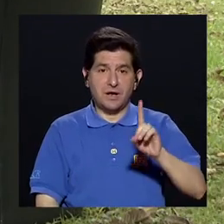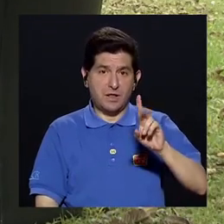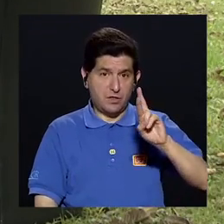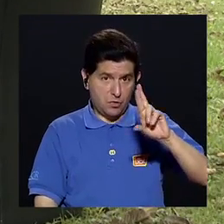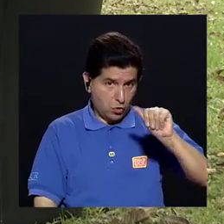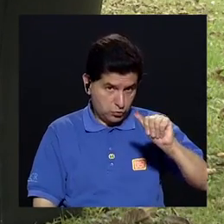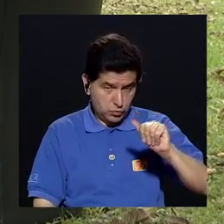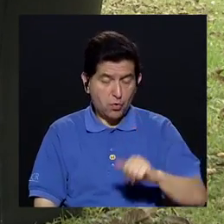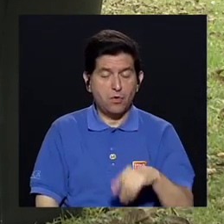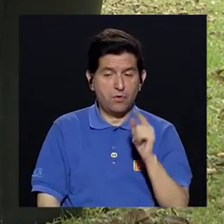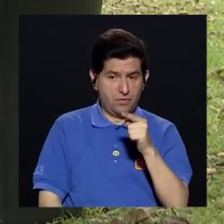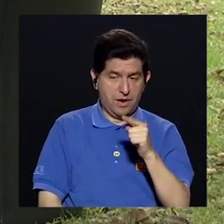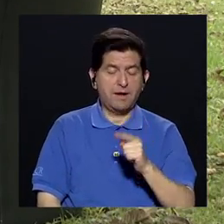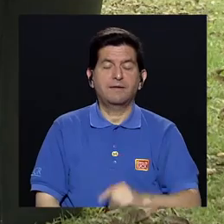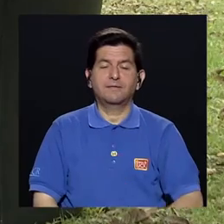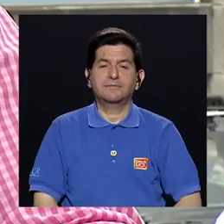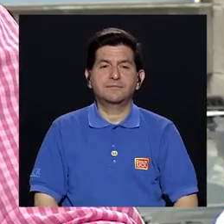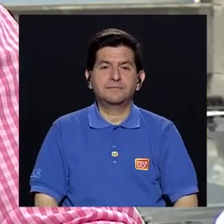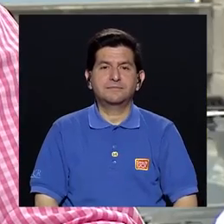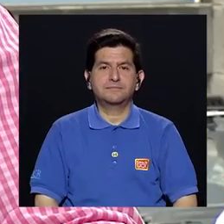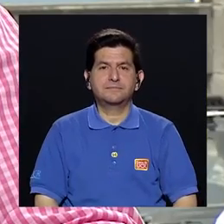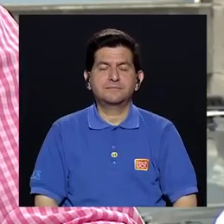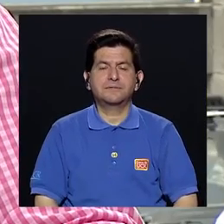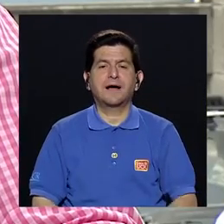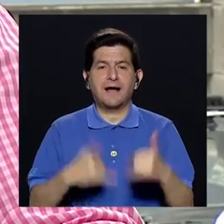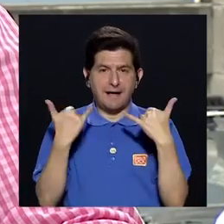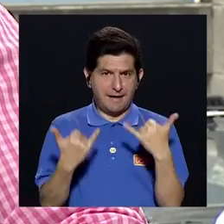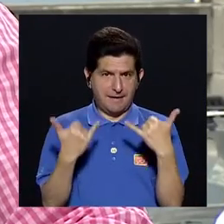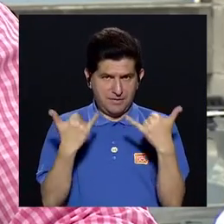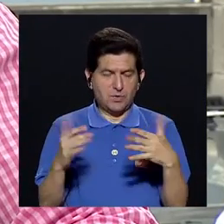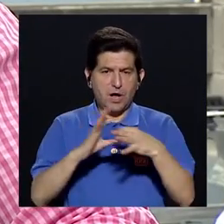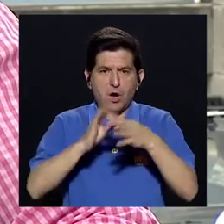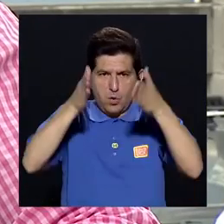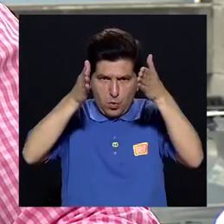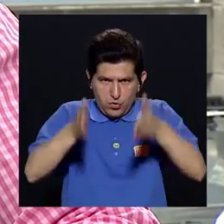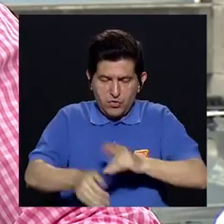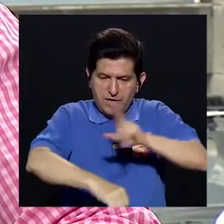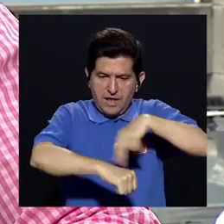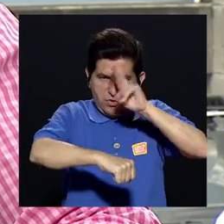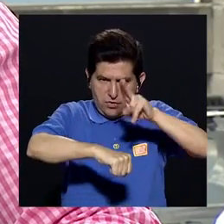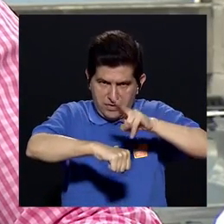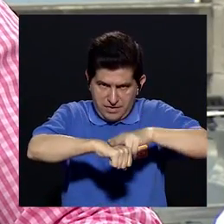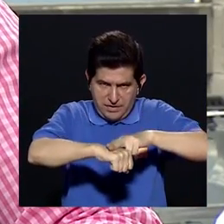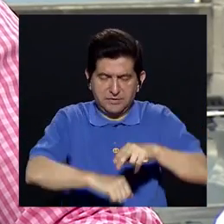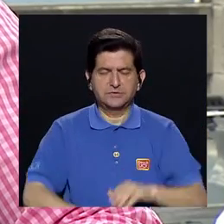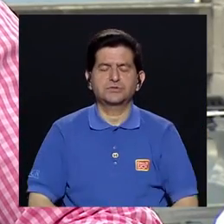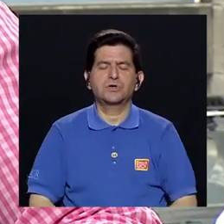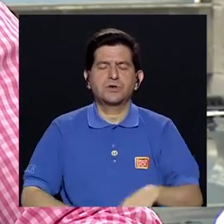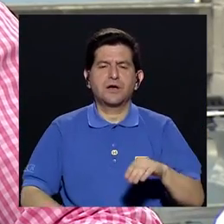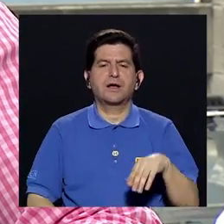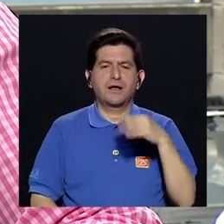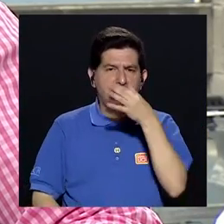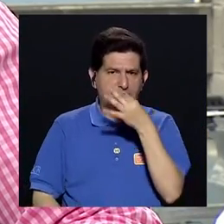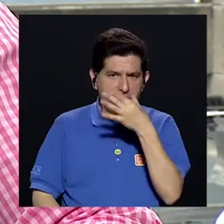La doctora Hilda Salazar es actualmente la Coordinadora Nacional de